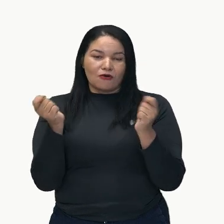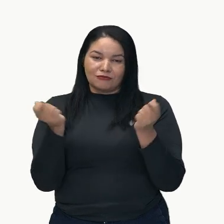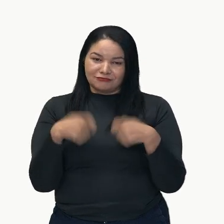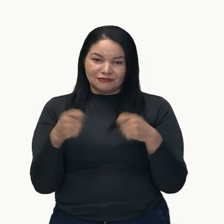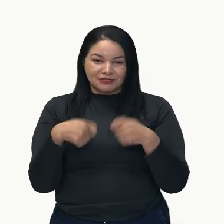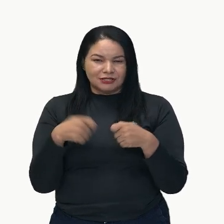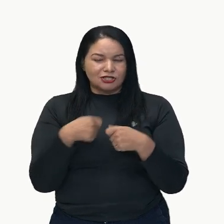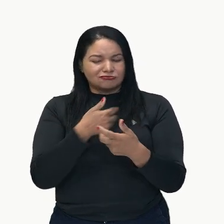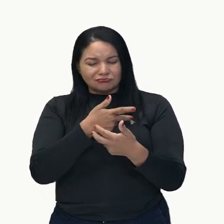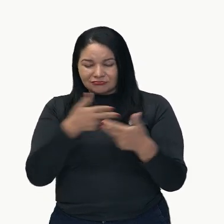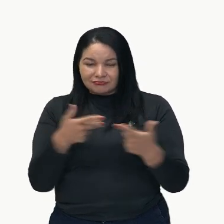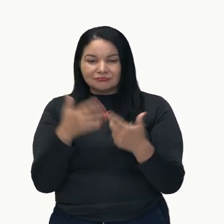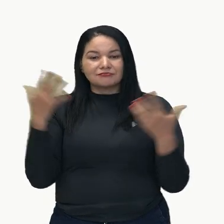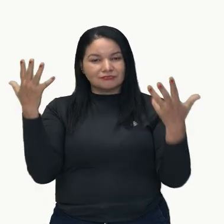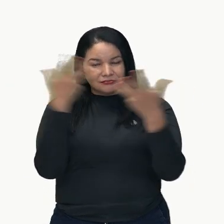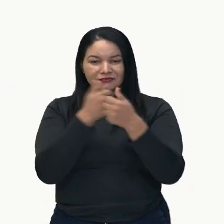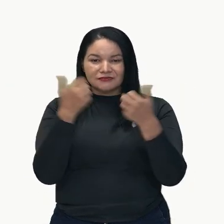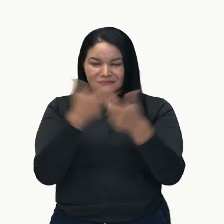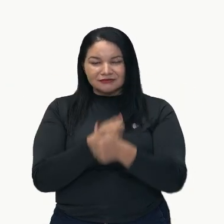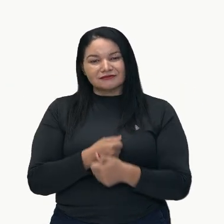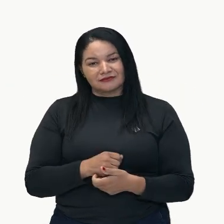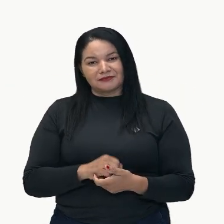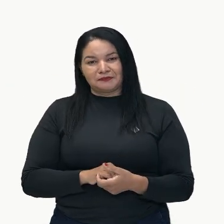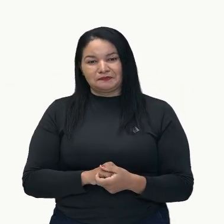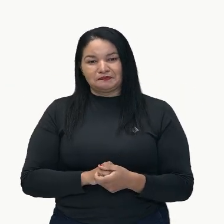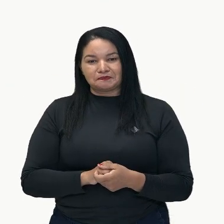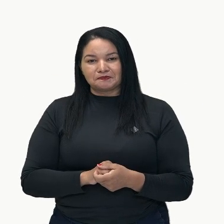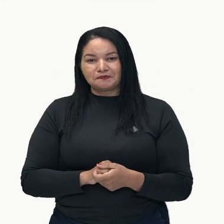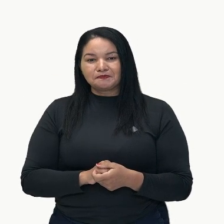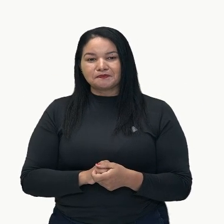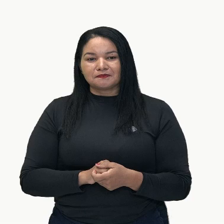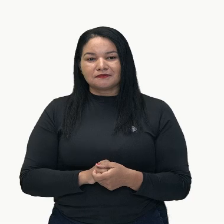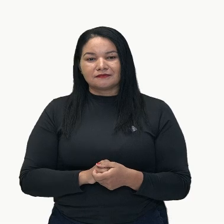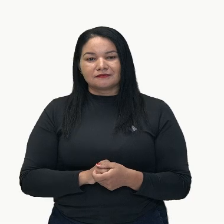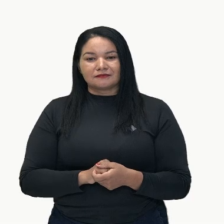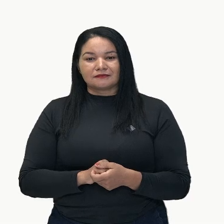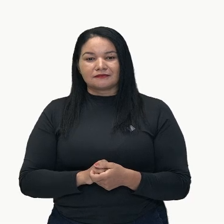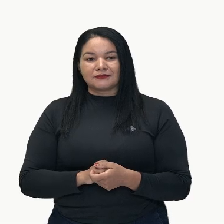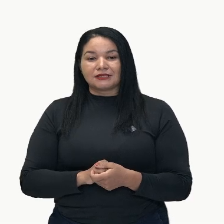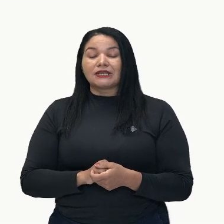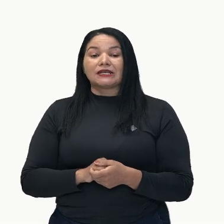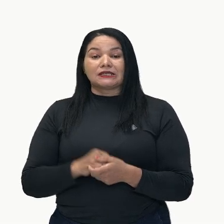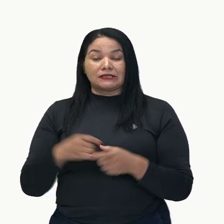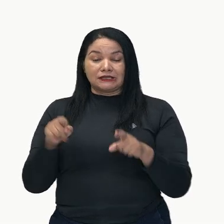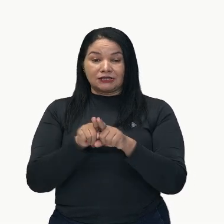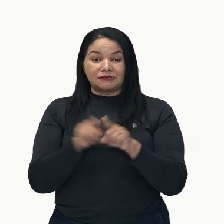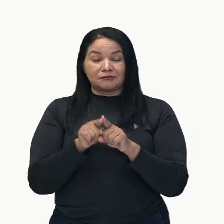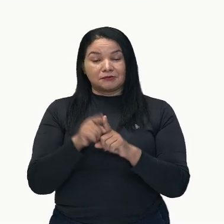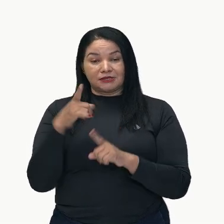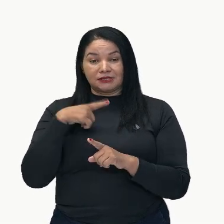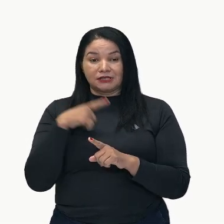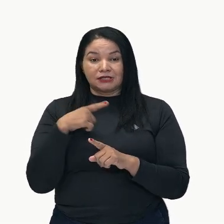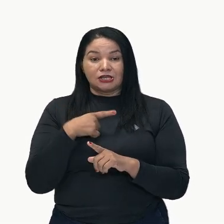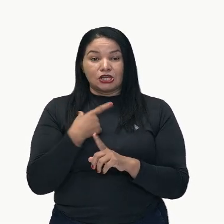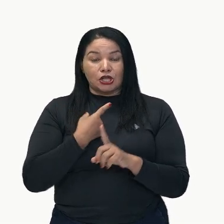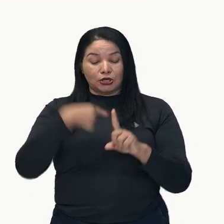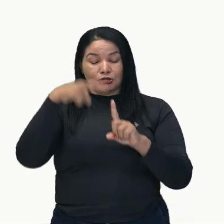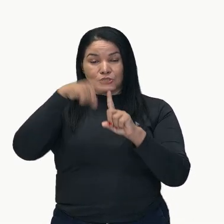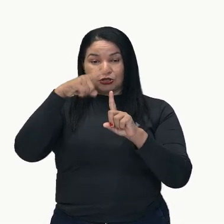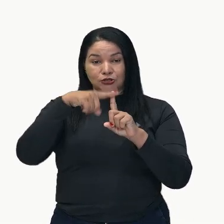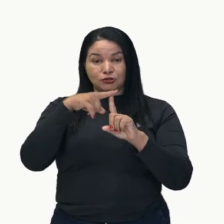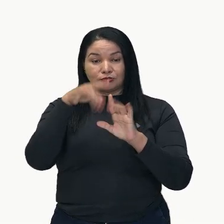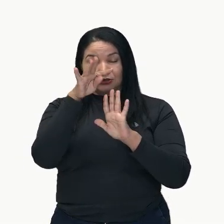maravillosas. Y ahí tenemos algunos tipos de textos narrativos. Entonces,